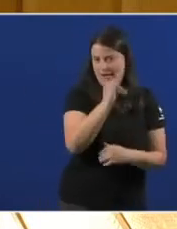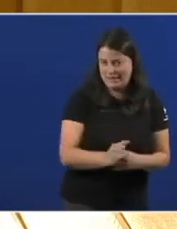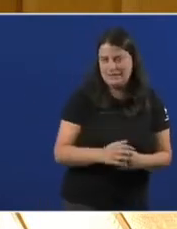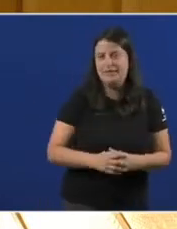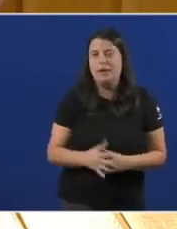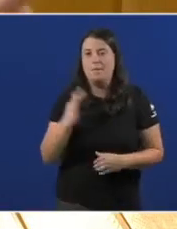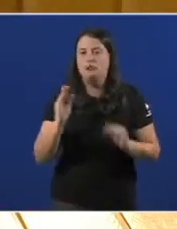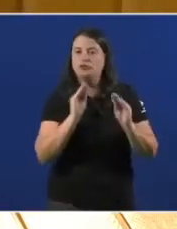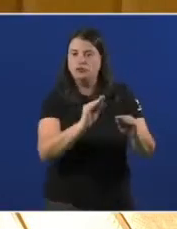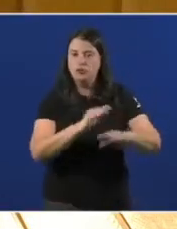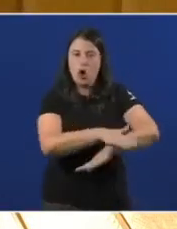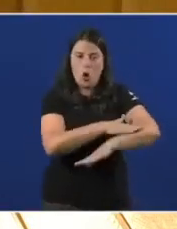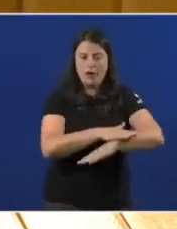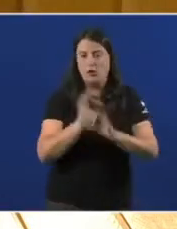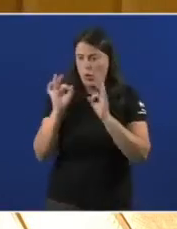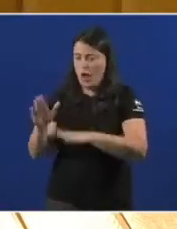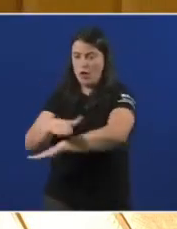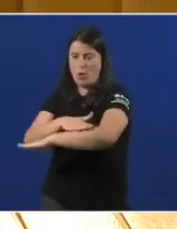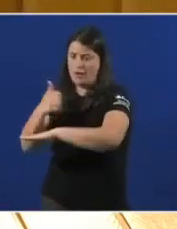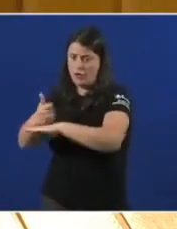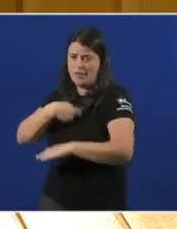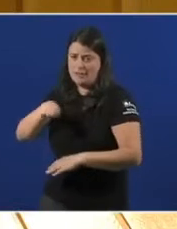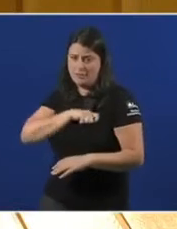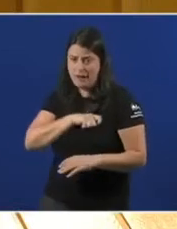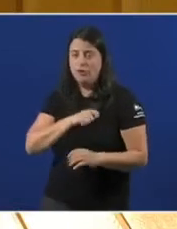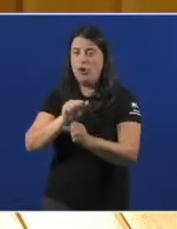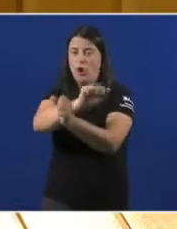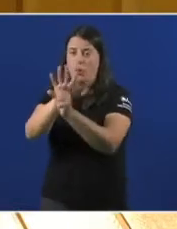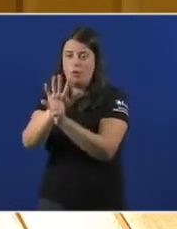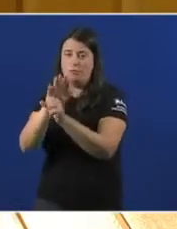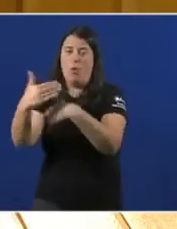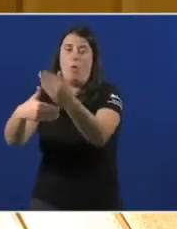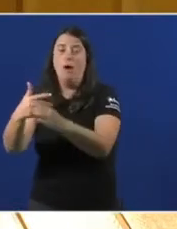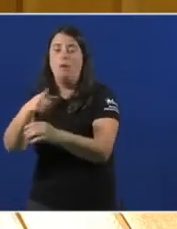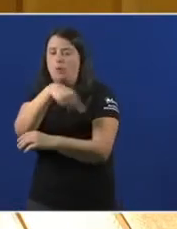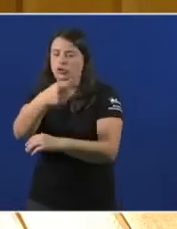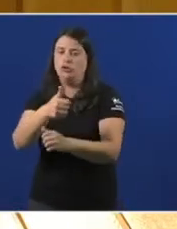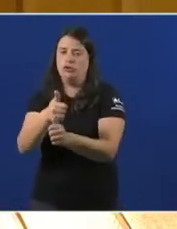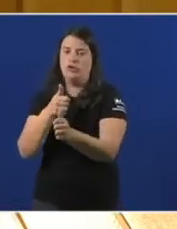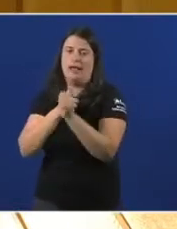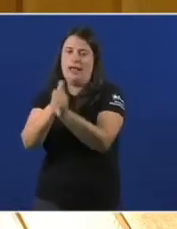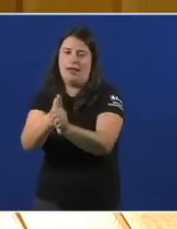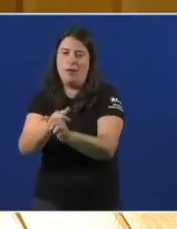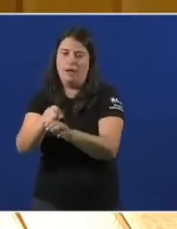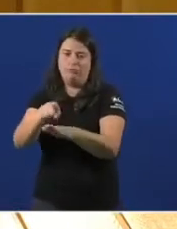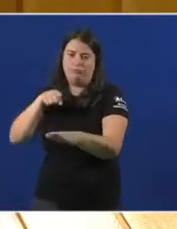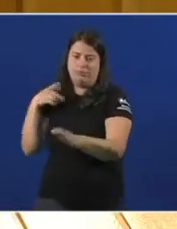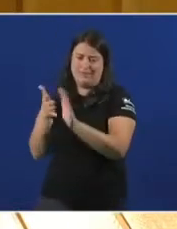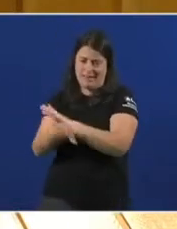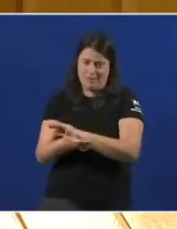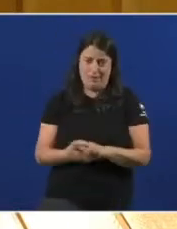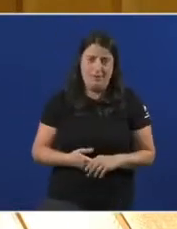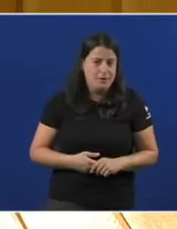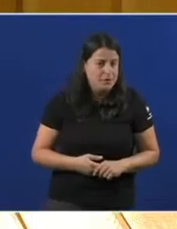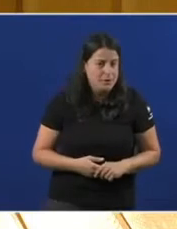que o seu goberno, igual que o goberno do Estado, foi por detrás do virus. Señor Feijó, non se empeñe en borrar os seus erros con